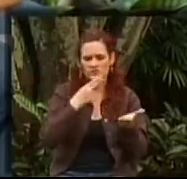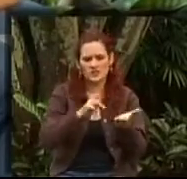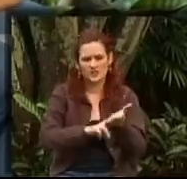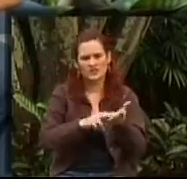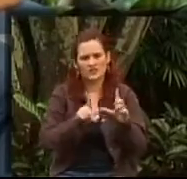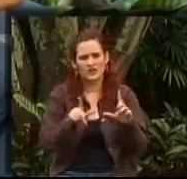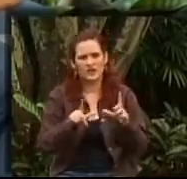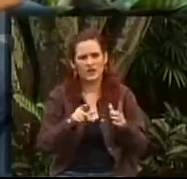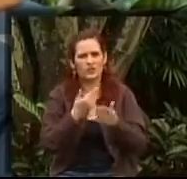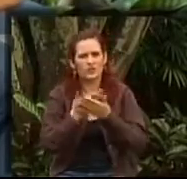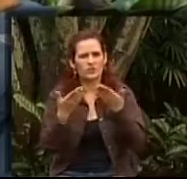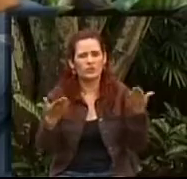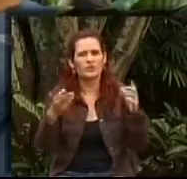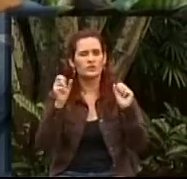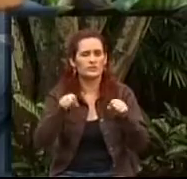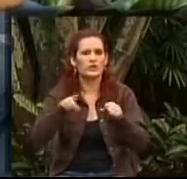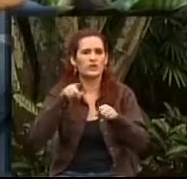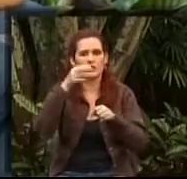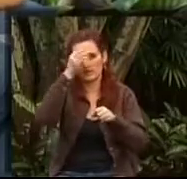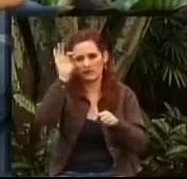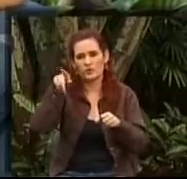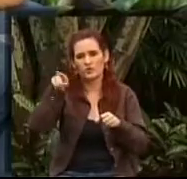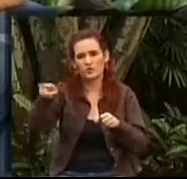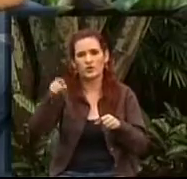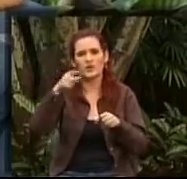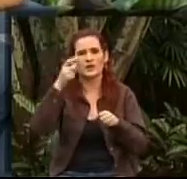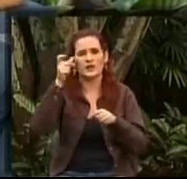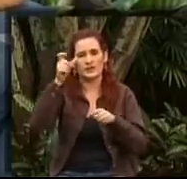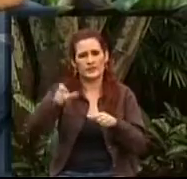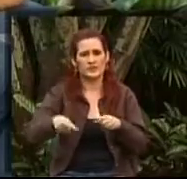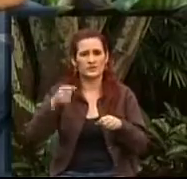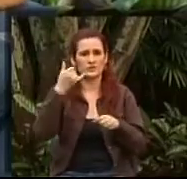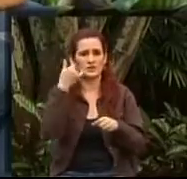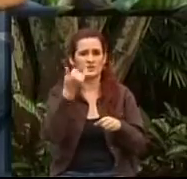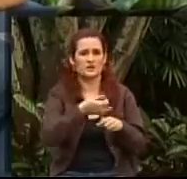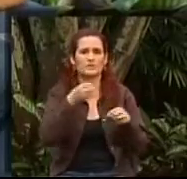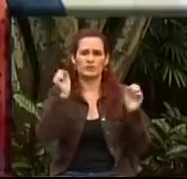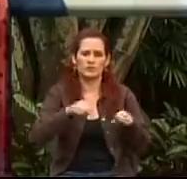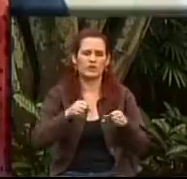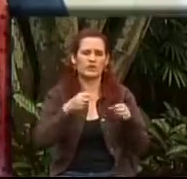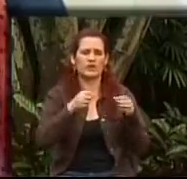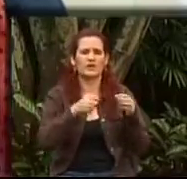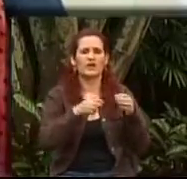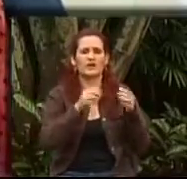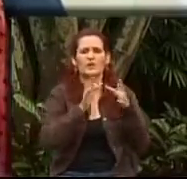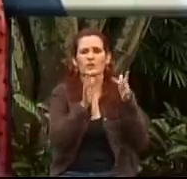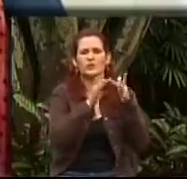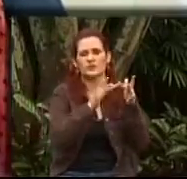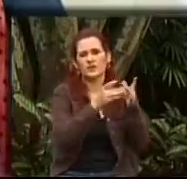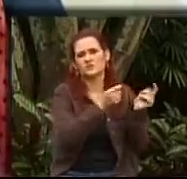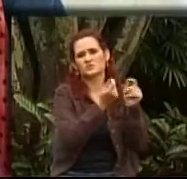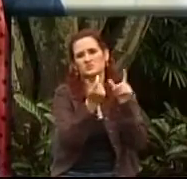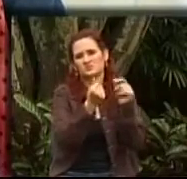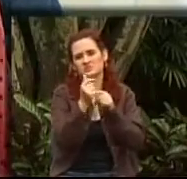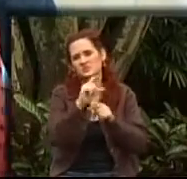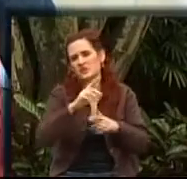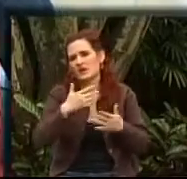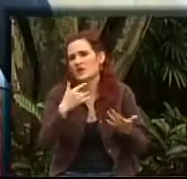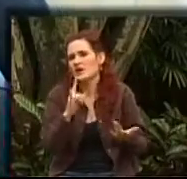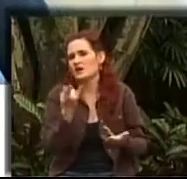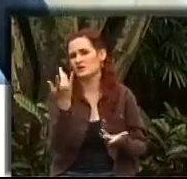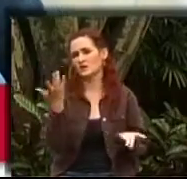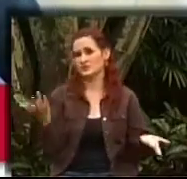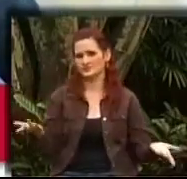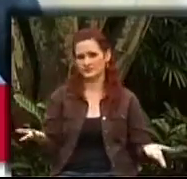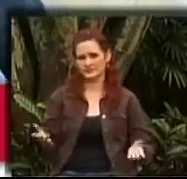discapacidad que podría servirle a este televidente y a otras personas que podrían estar en la situación similar? Bueno, nosotros desde la unidad, si